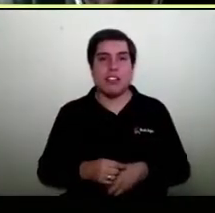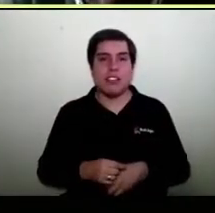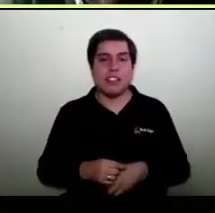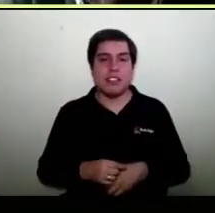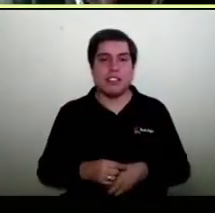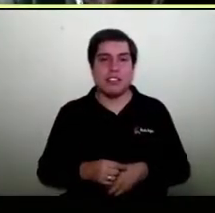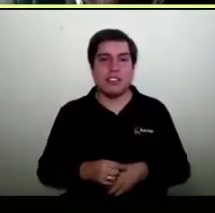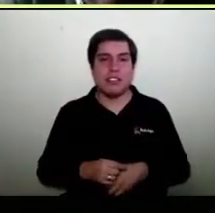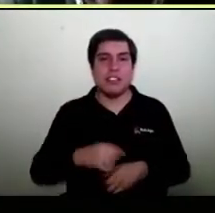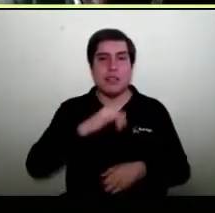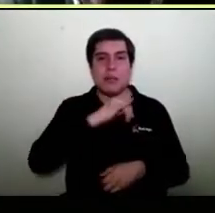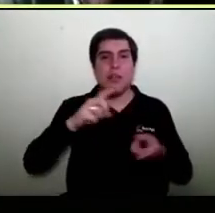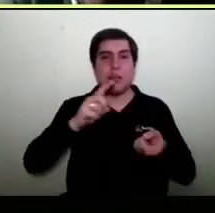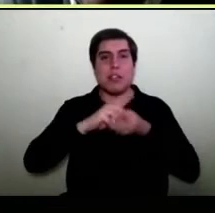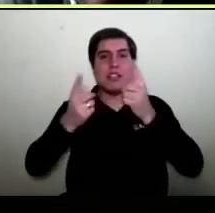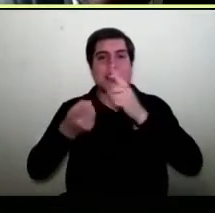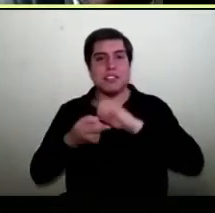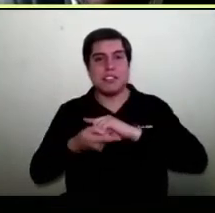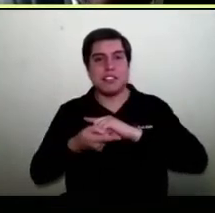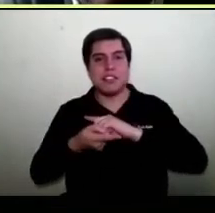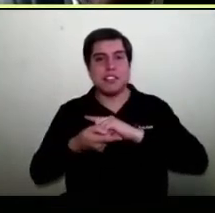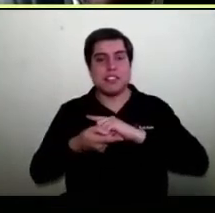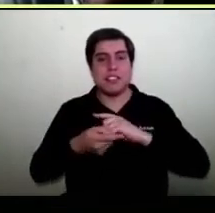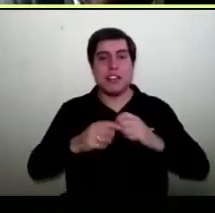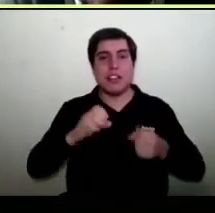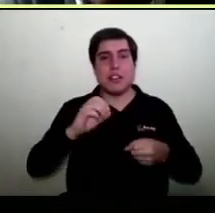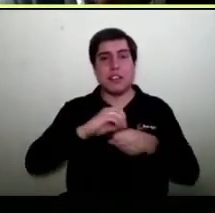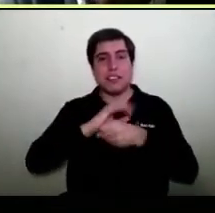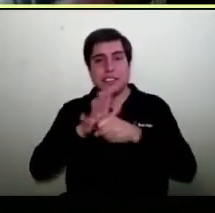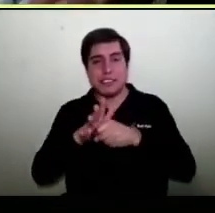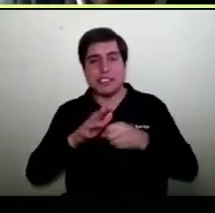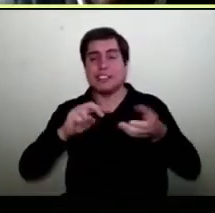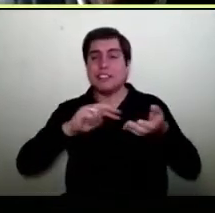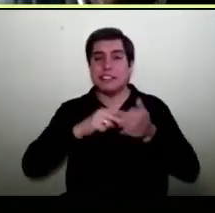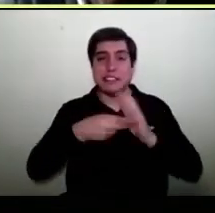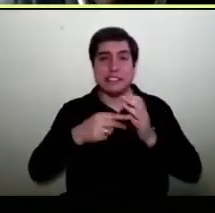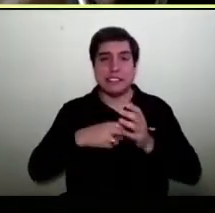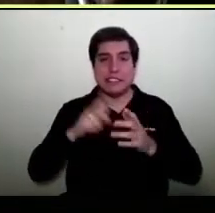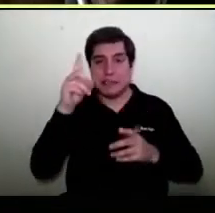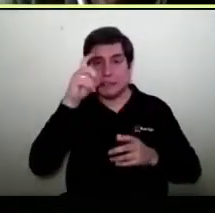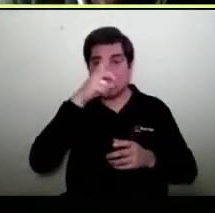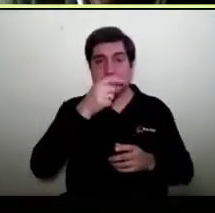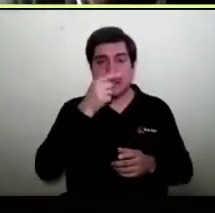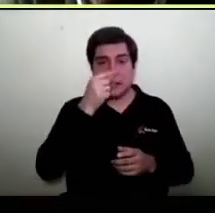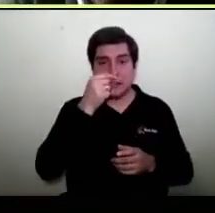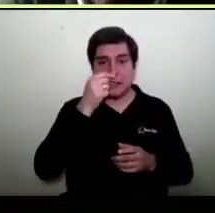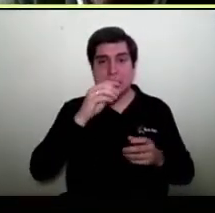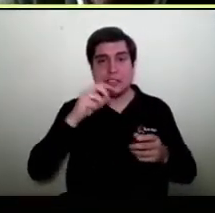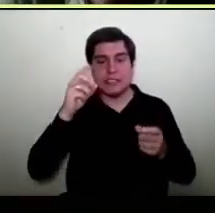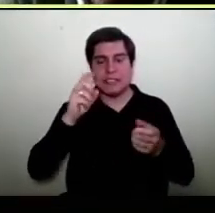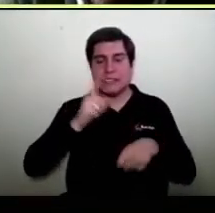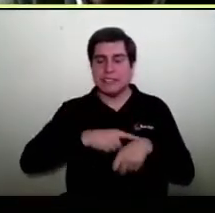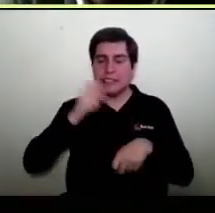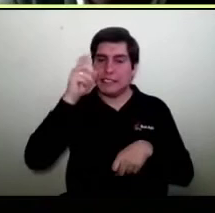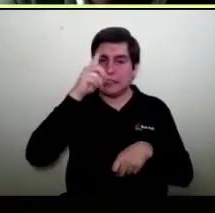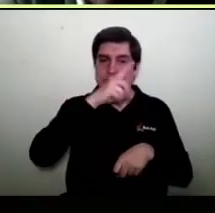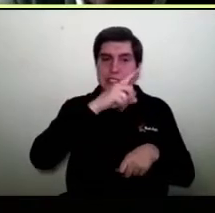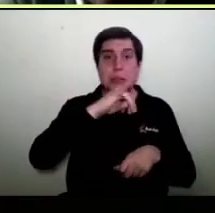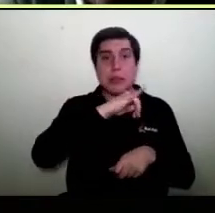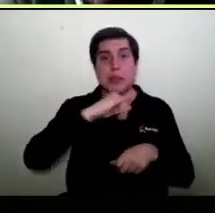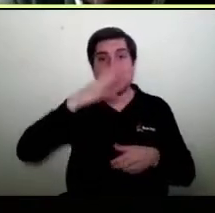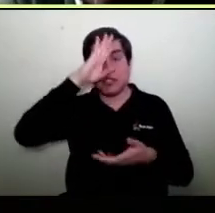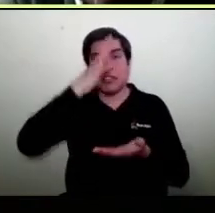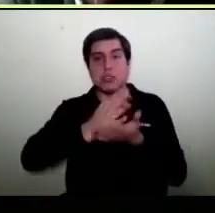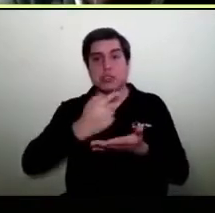termina tarde o temprano crisis, pandemia, tiempos difíciles, la historia la escribes tú, tú escribes la historia, el final feliz está en tus